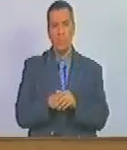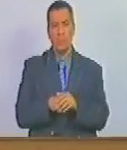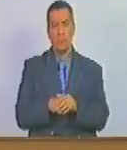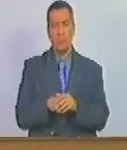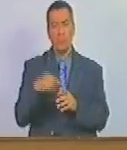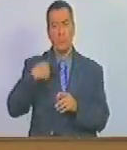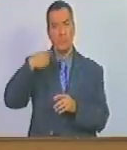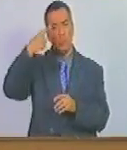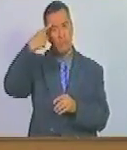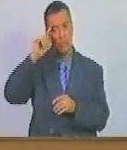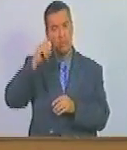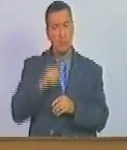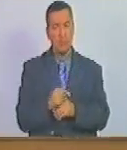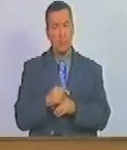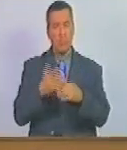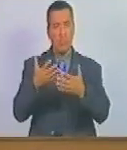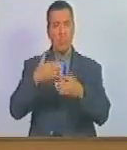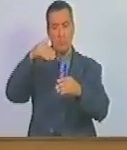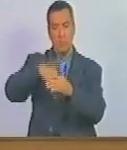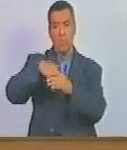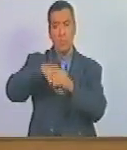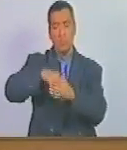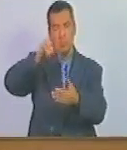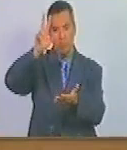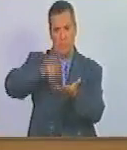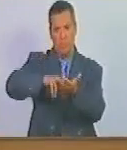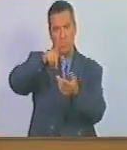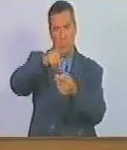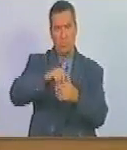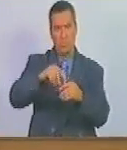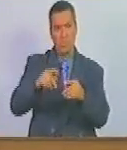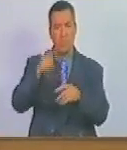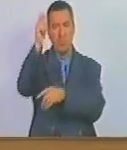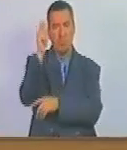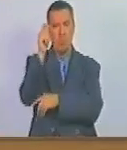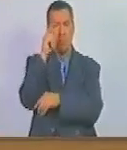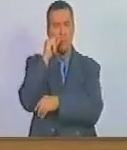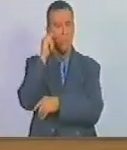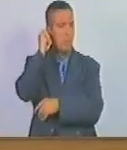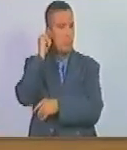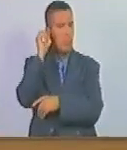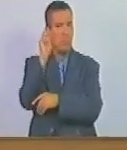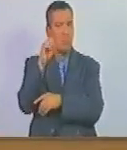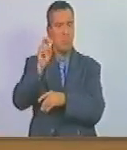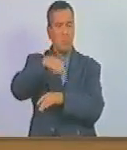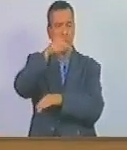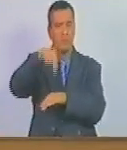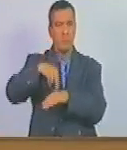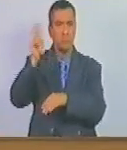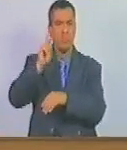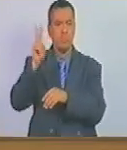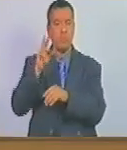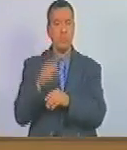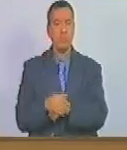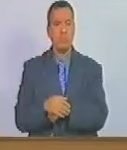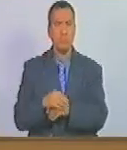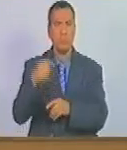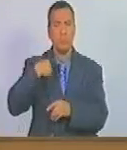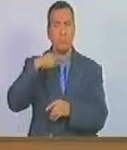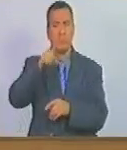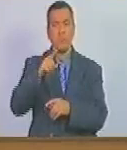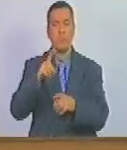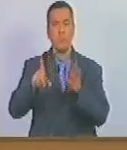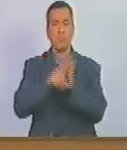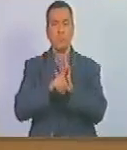caso de recibir el voto afirmativo de las diputadas y diputados de la Asamblea Nacional de Venezuela sería esta